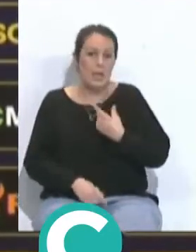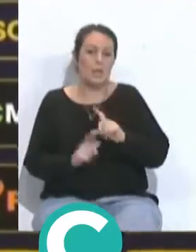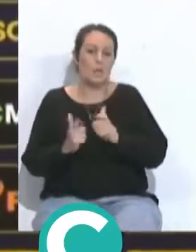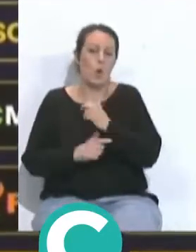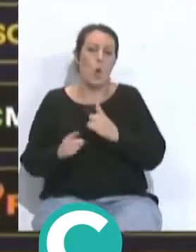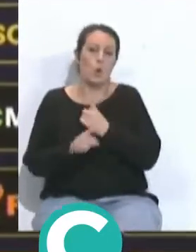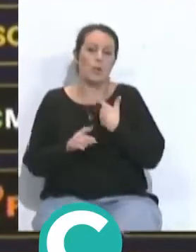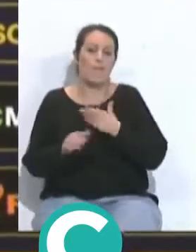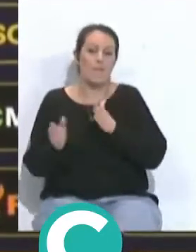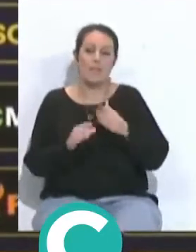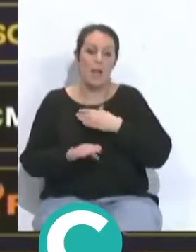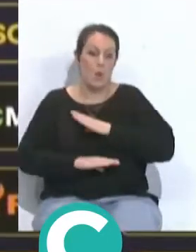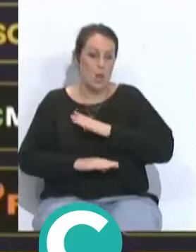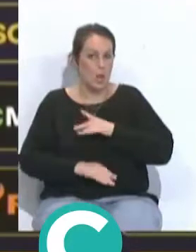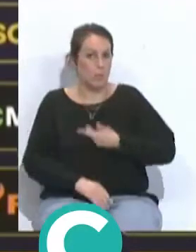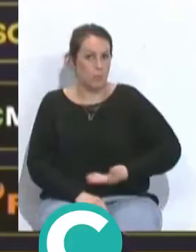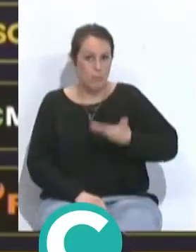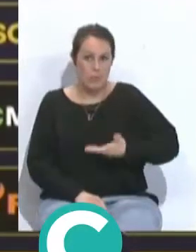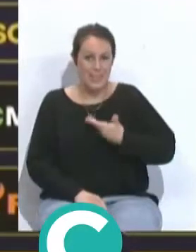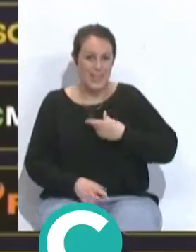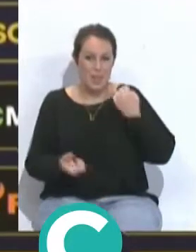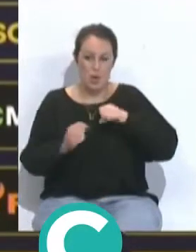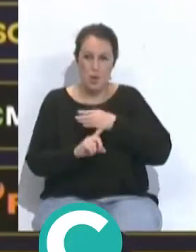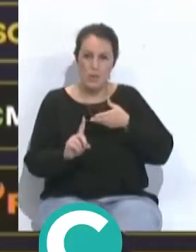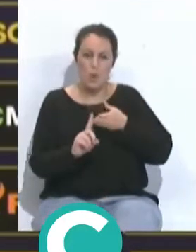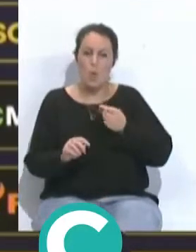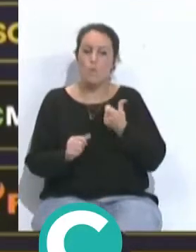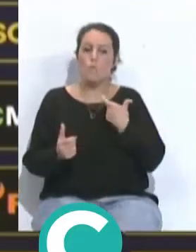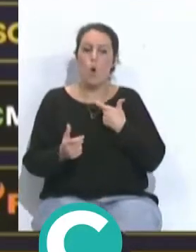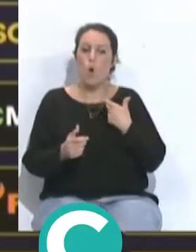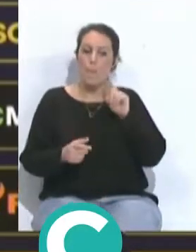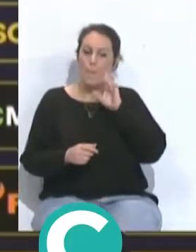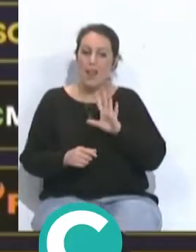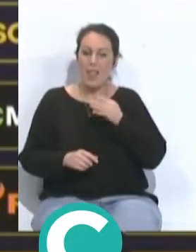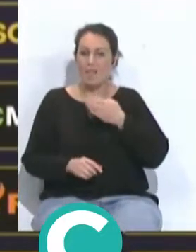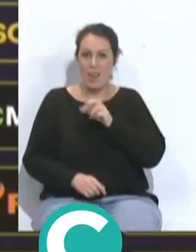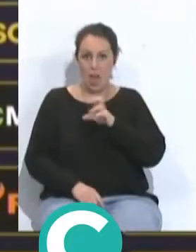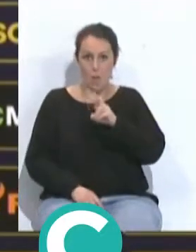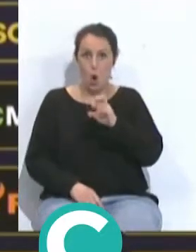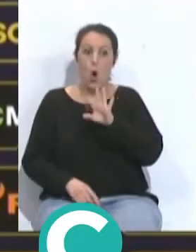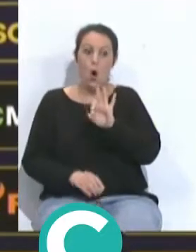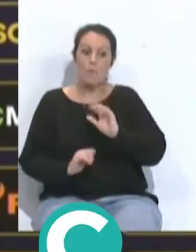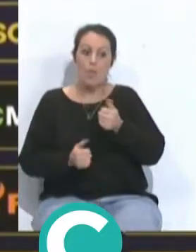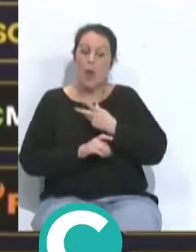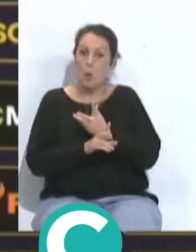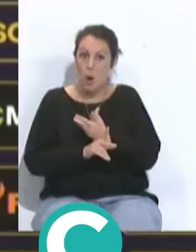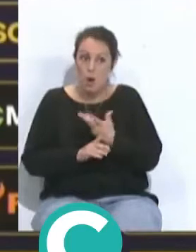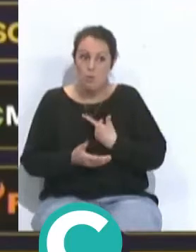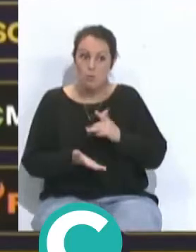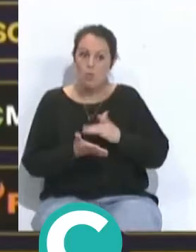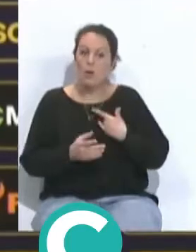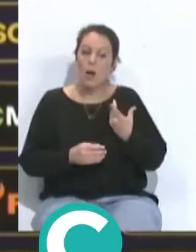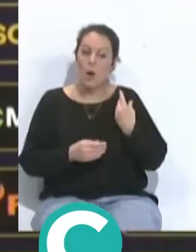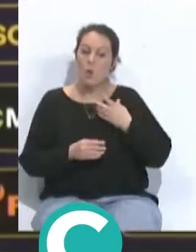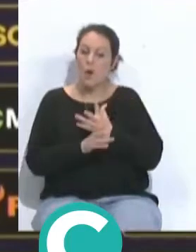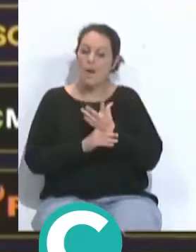tiene en la fase del portero importantes acciones ofensivas, hace un poco como de quarterback, muchas veces bravo, muchas veces en un inicio de juego, cuando se reinicia juegan